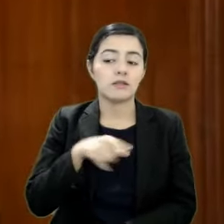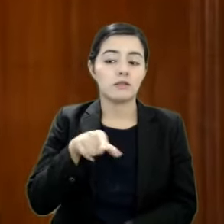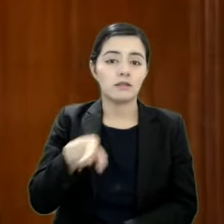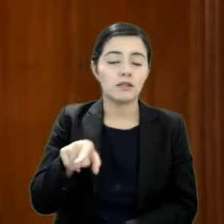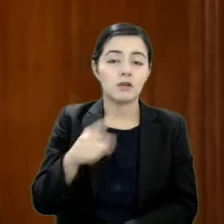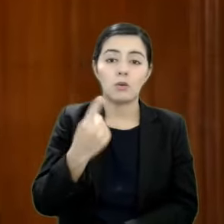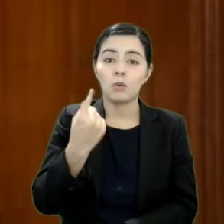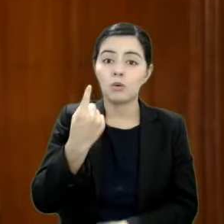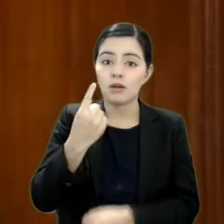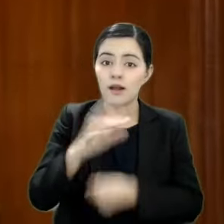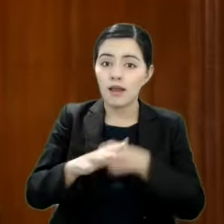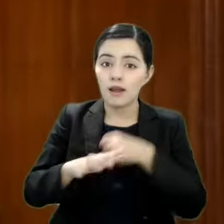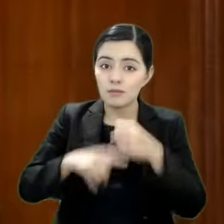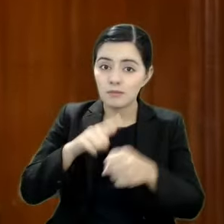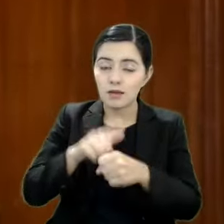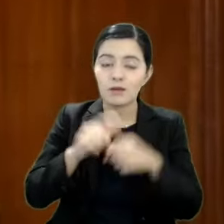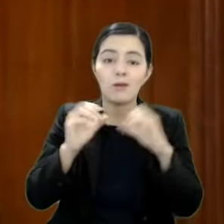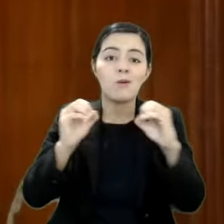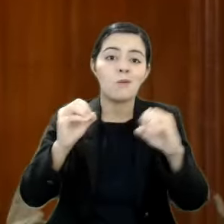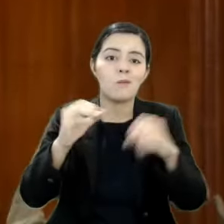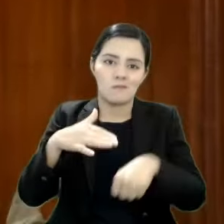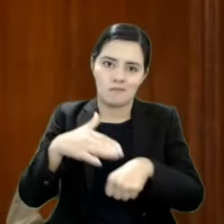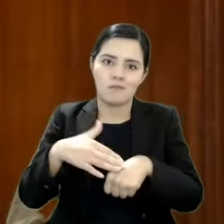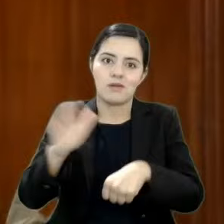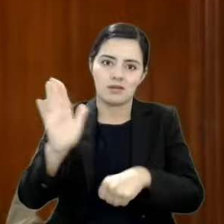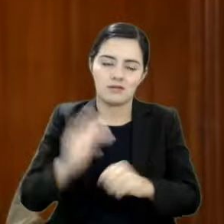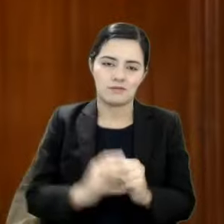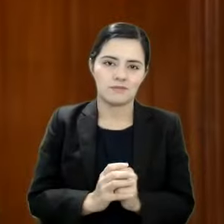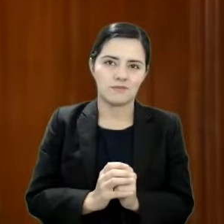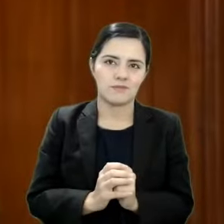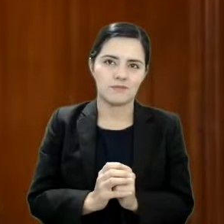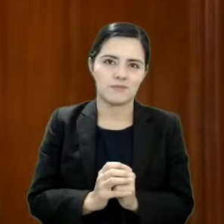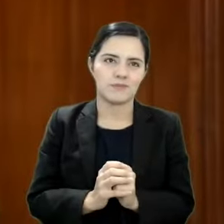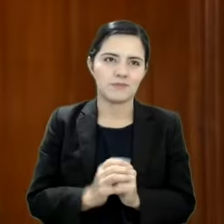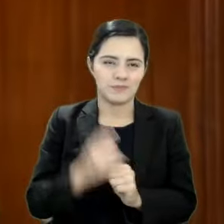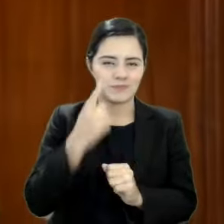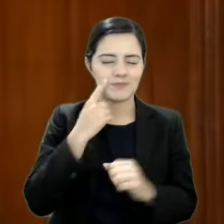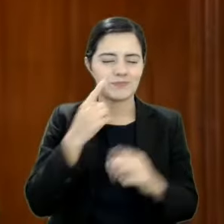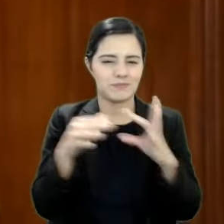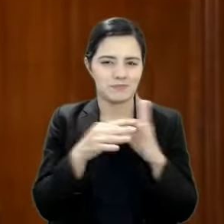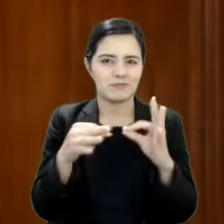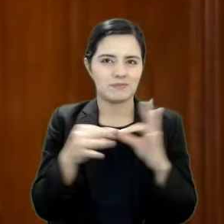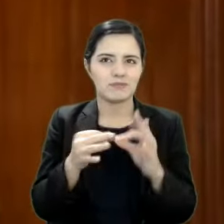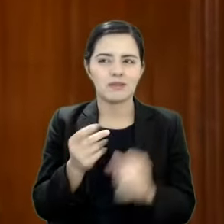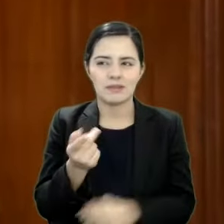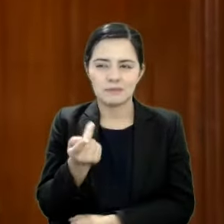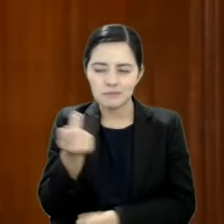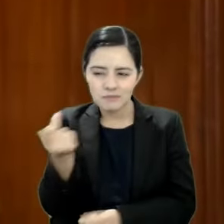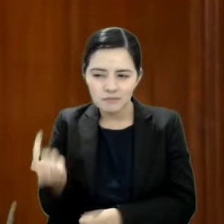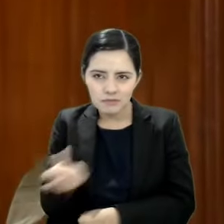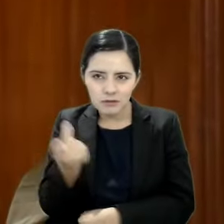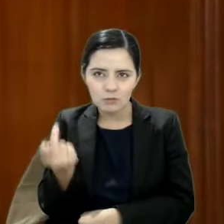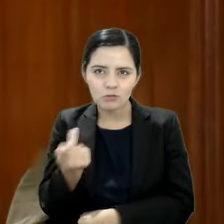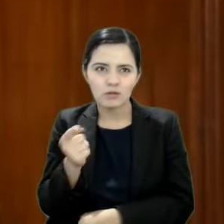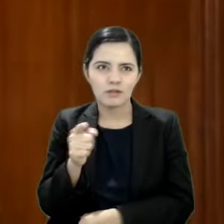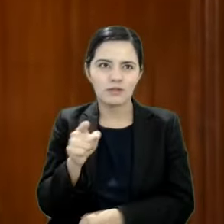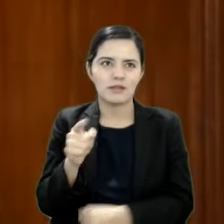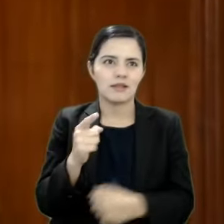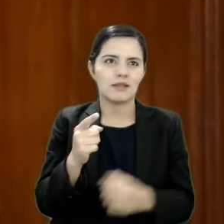de compañía. Para ser más específicos, la Encuesta Nacional de Bienestar